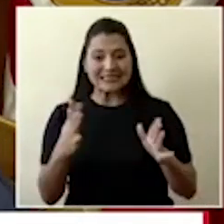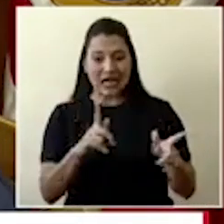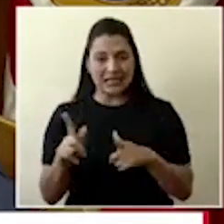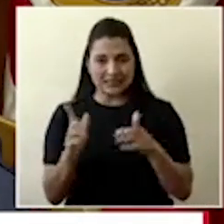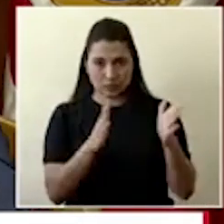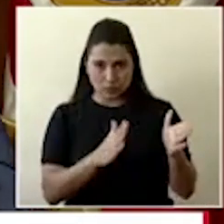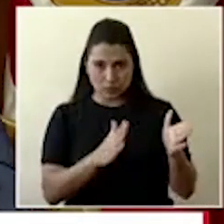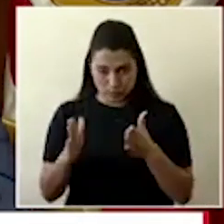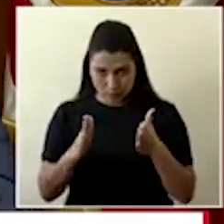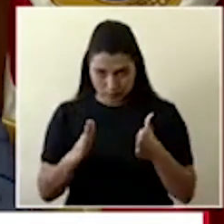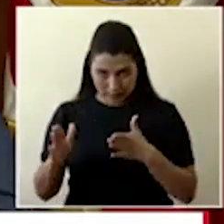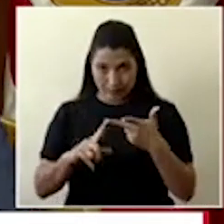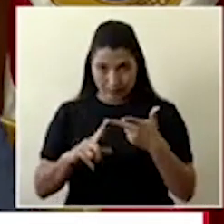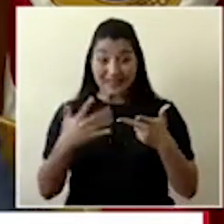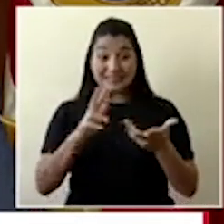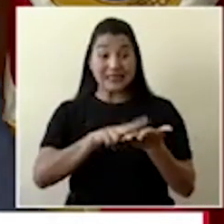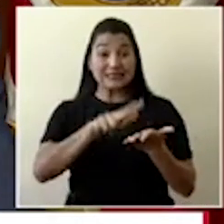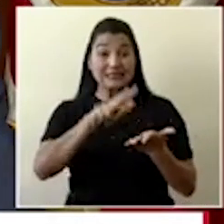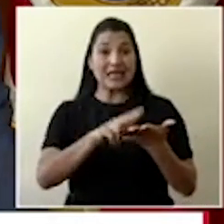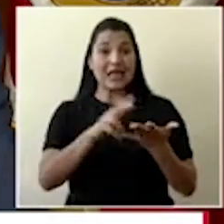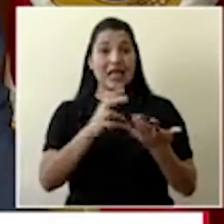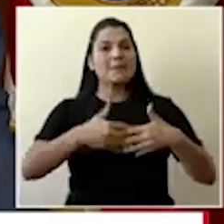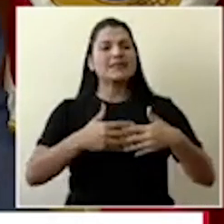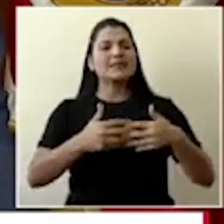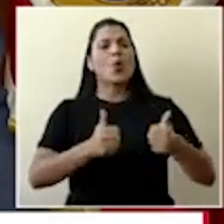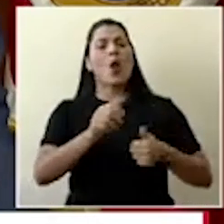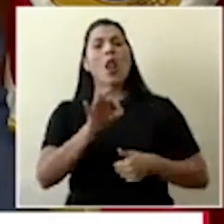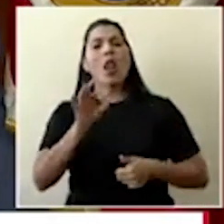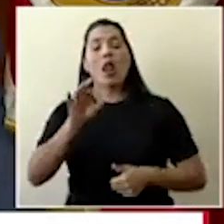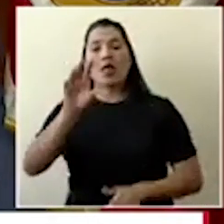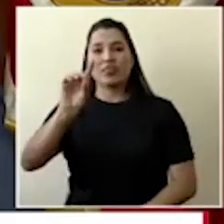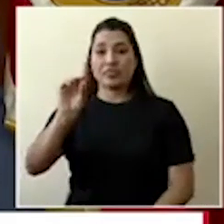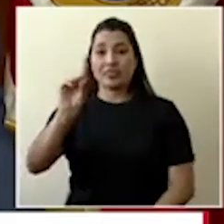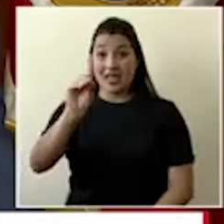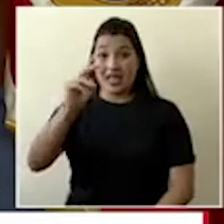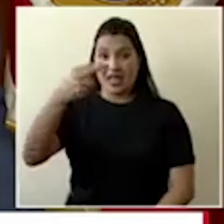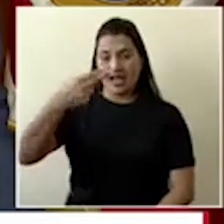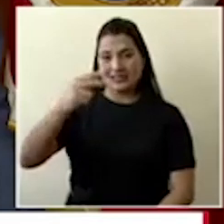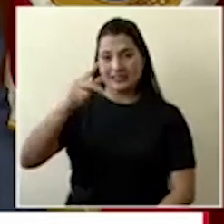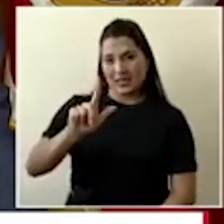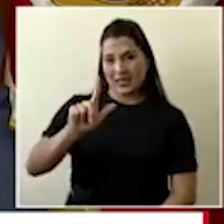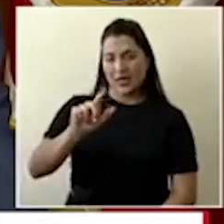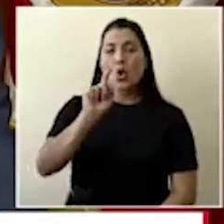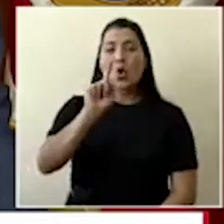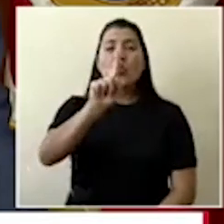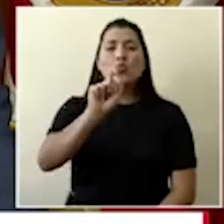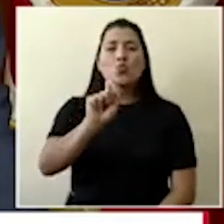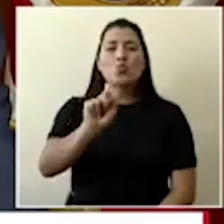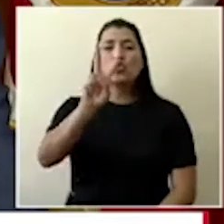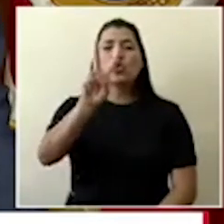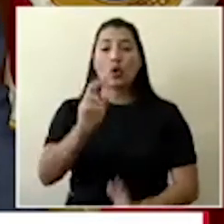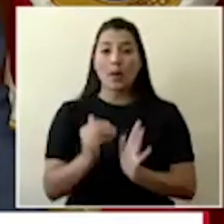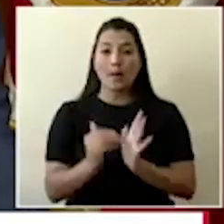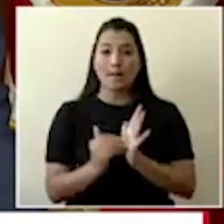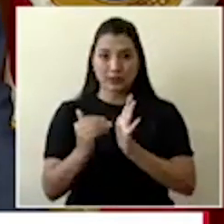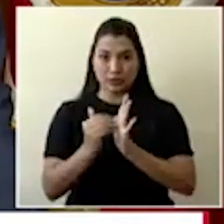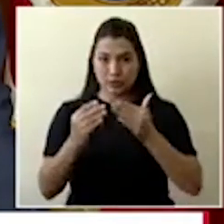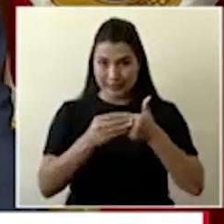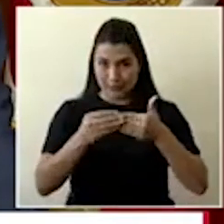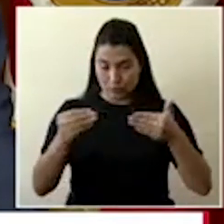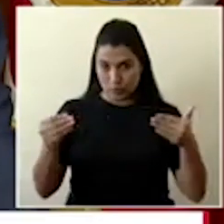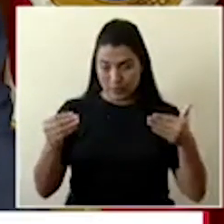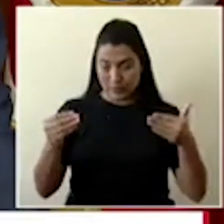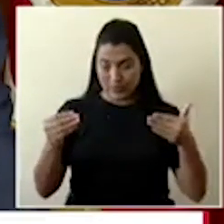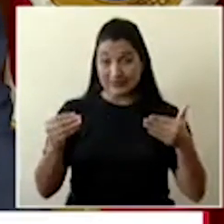adjudicación a la empresa DHL por 1.2 millones de dólares y se estima que